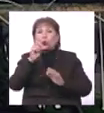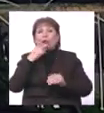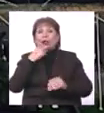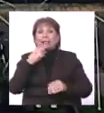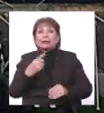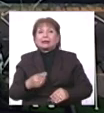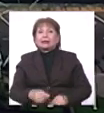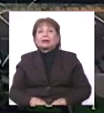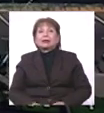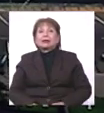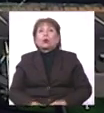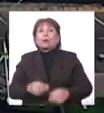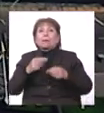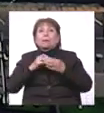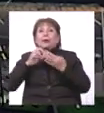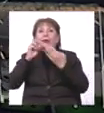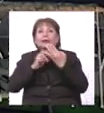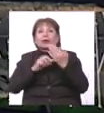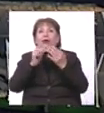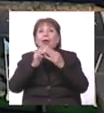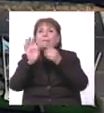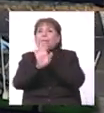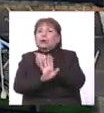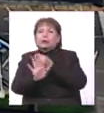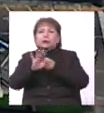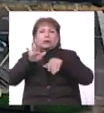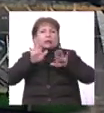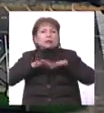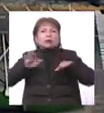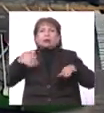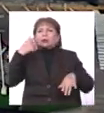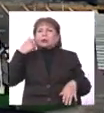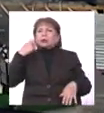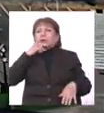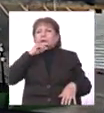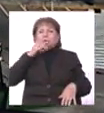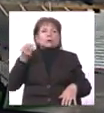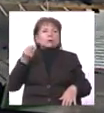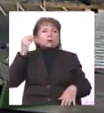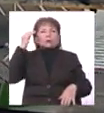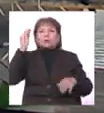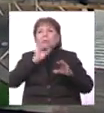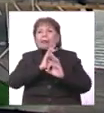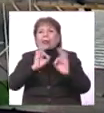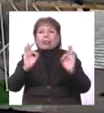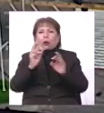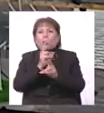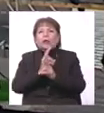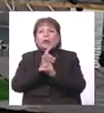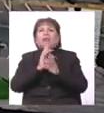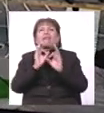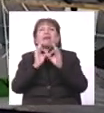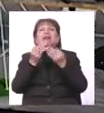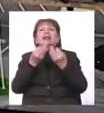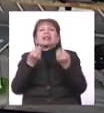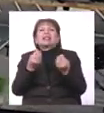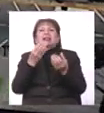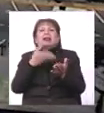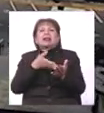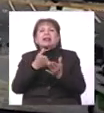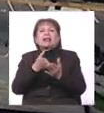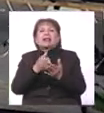justamente es un proyecto que tiene que ver con la protección de niñas, niños y adolescentes sin cuidados parentales. ¿De qué manera,